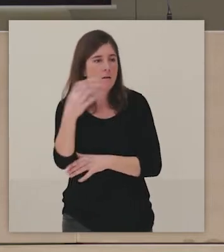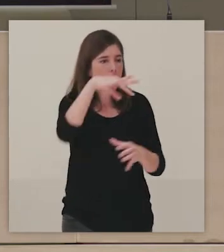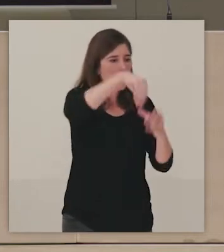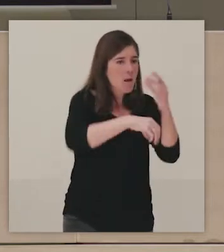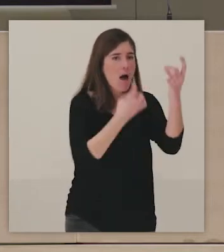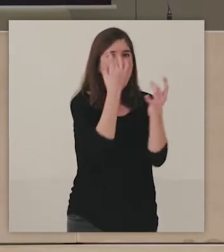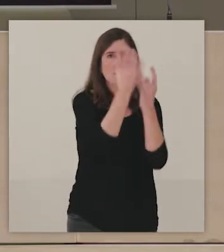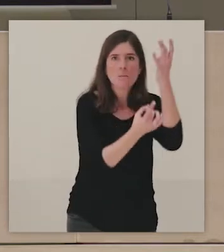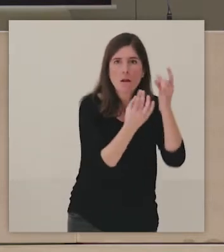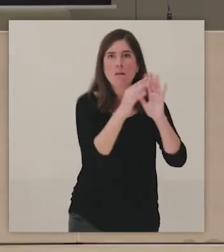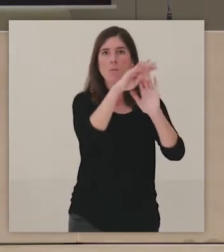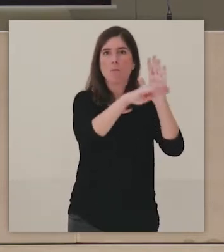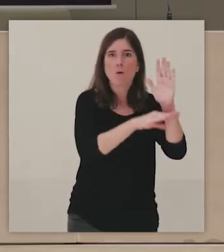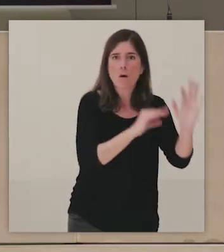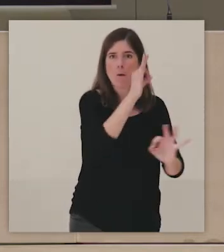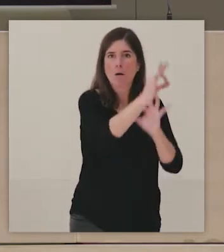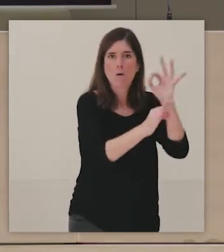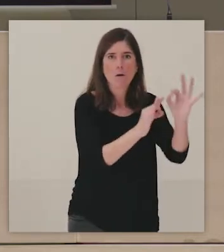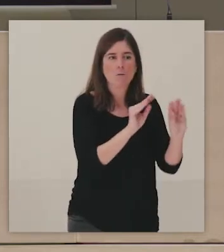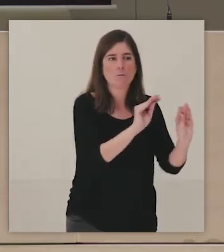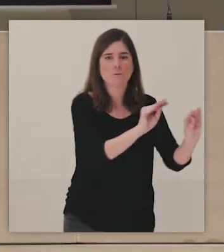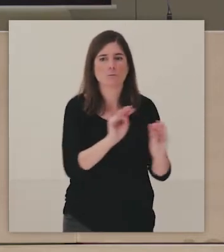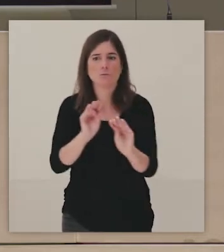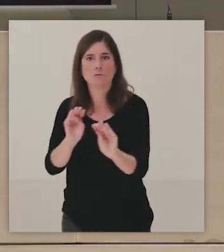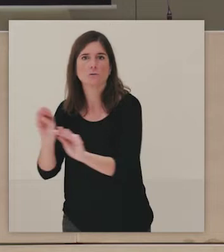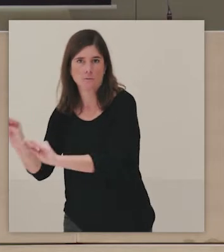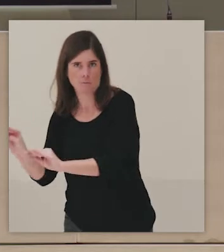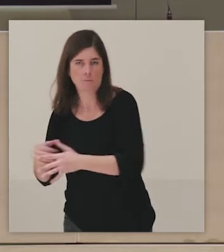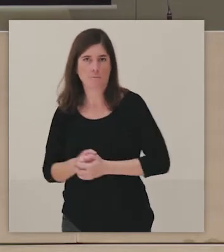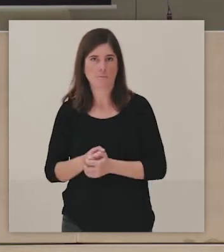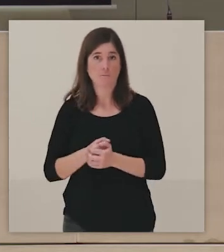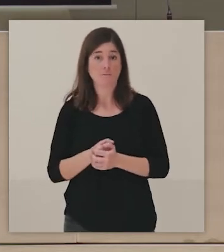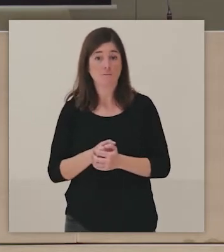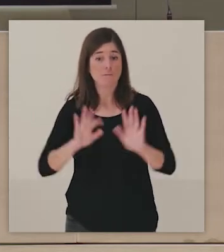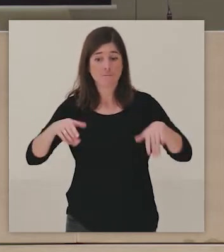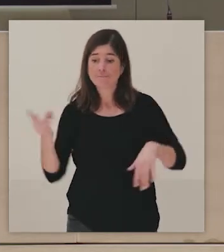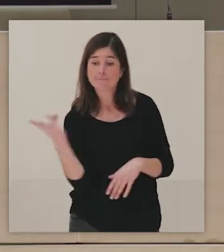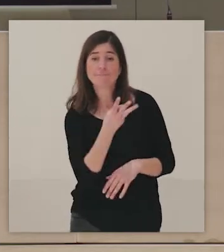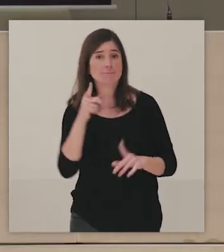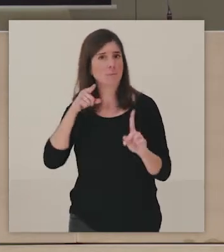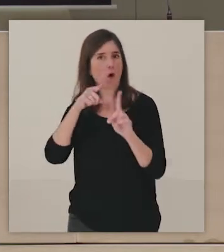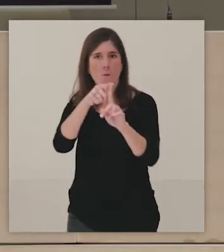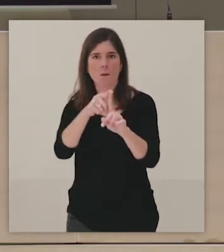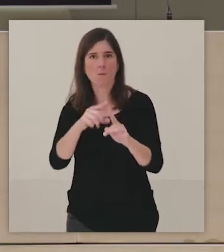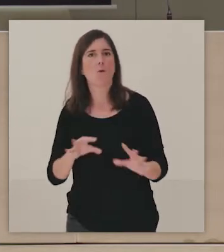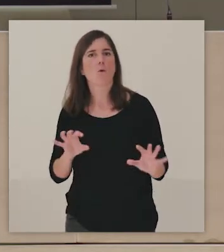y las actividades, aunque nuestro objetivo pueda ser esa inclusión o